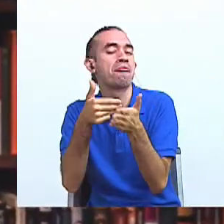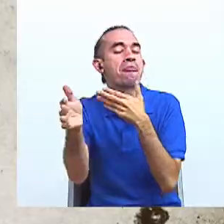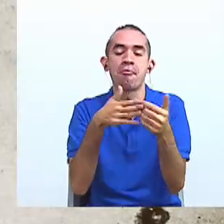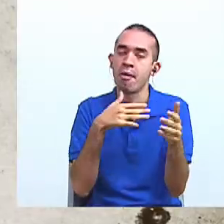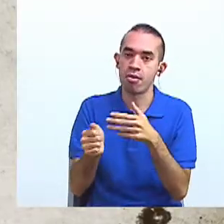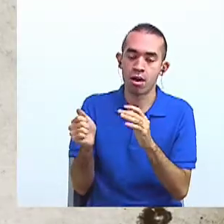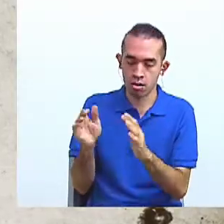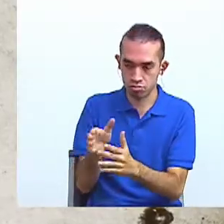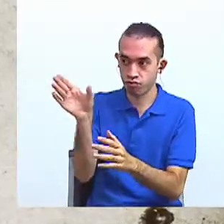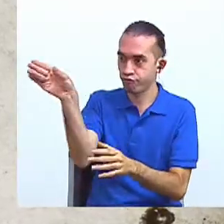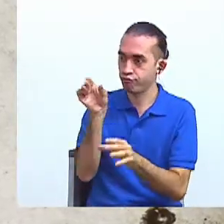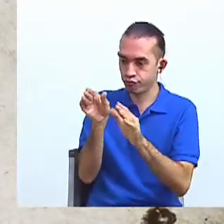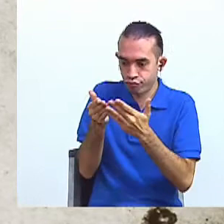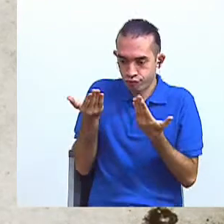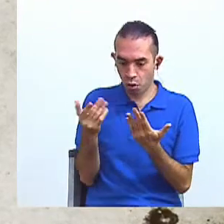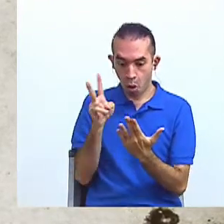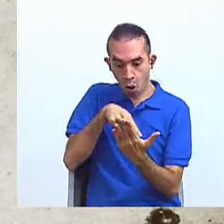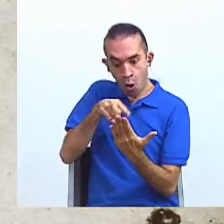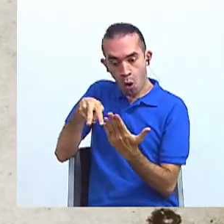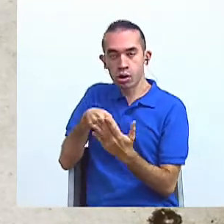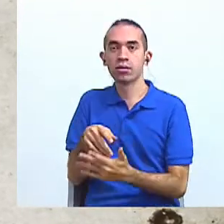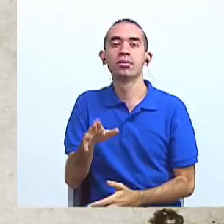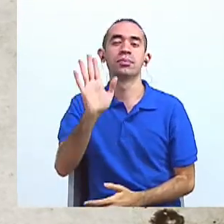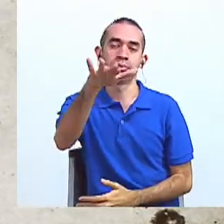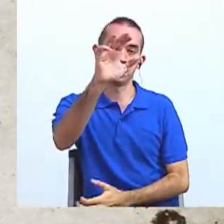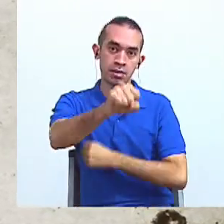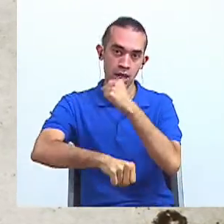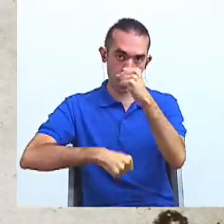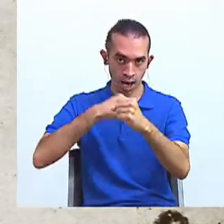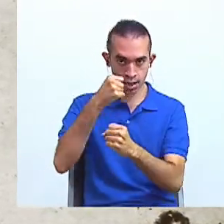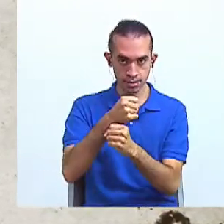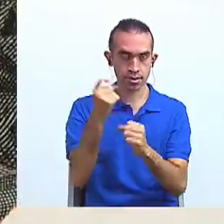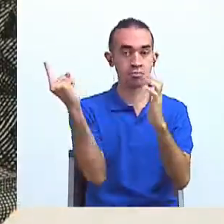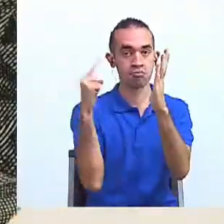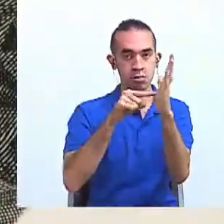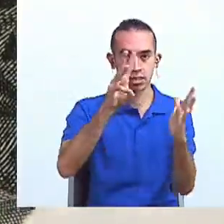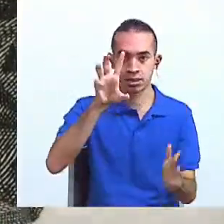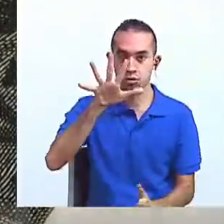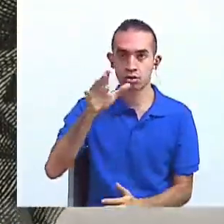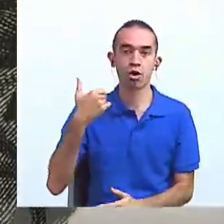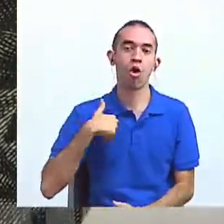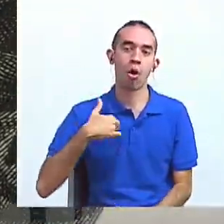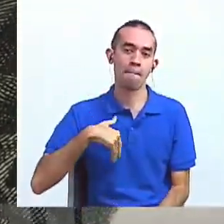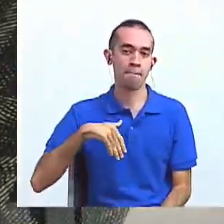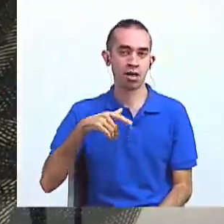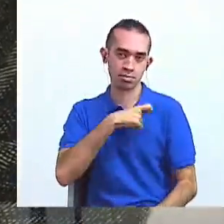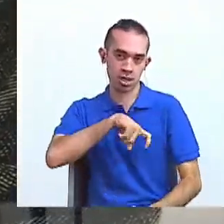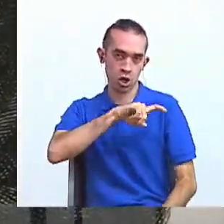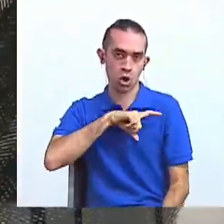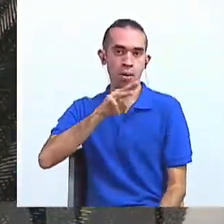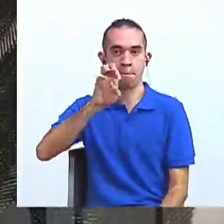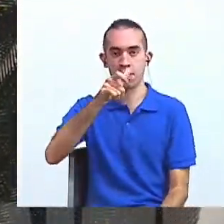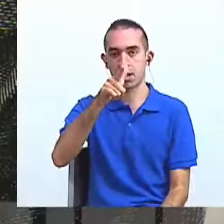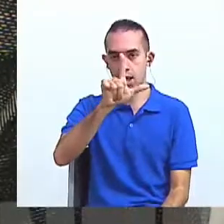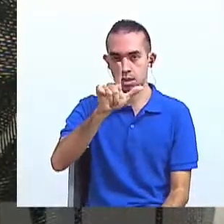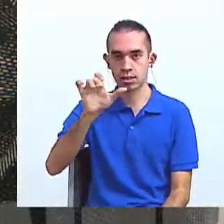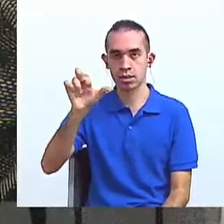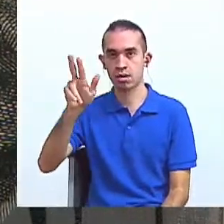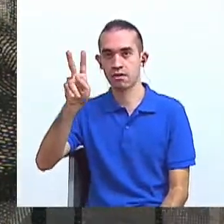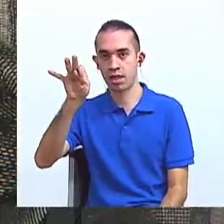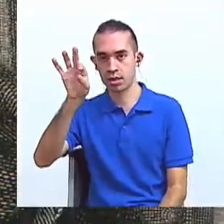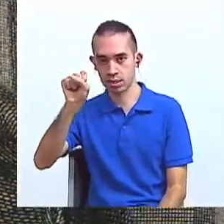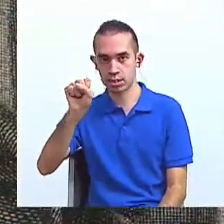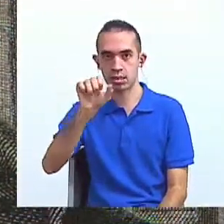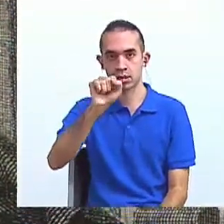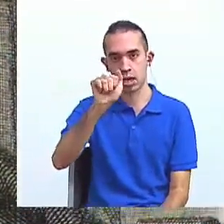En el año 1605, Miguel de Cervantes Saavedra escribe el ingenioso